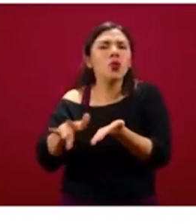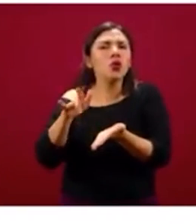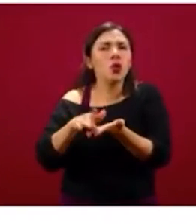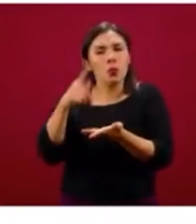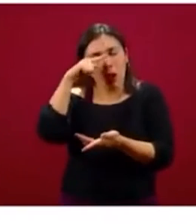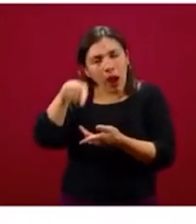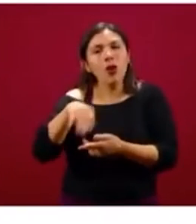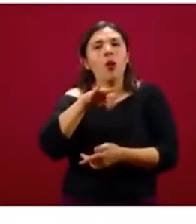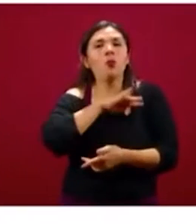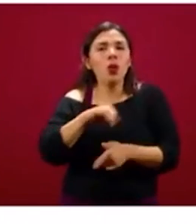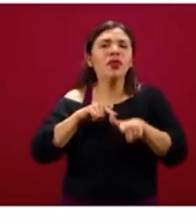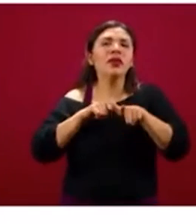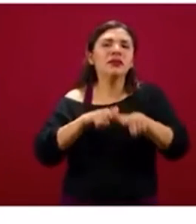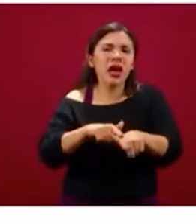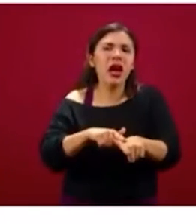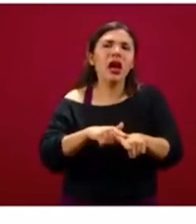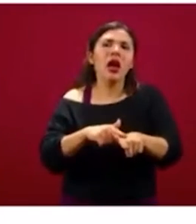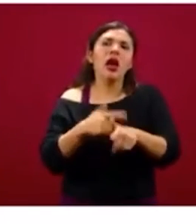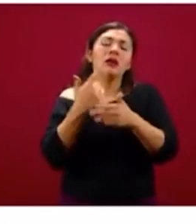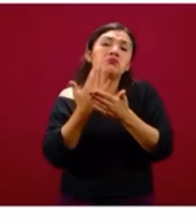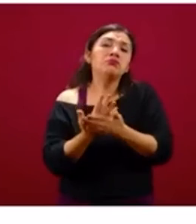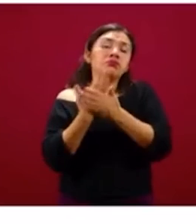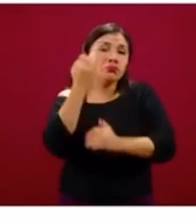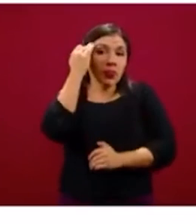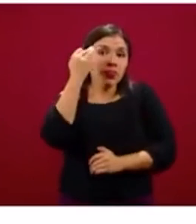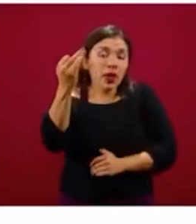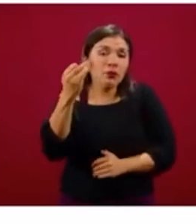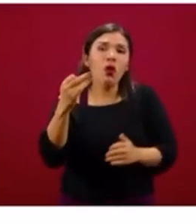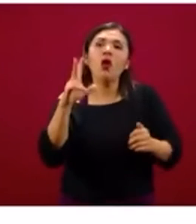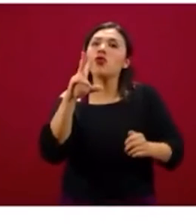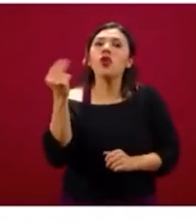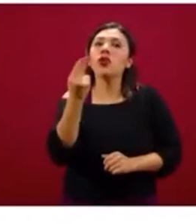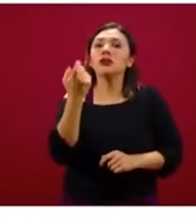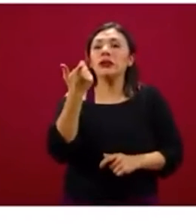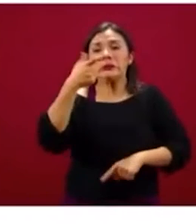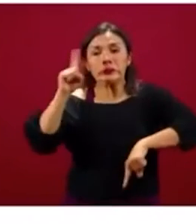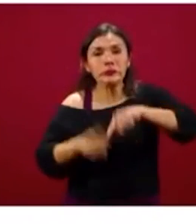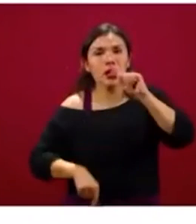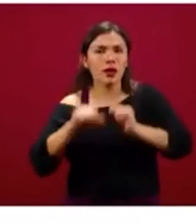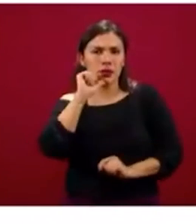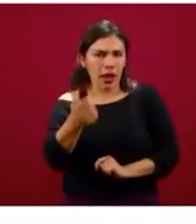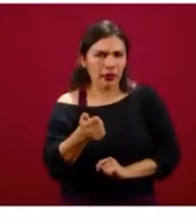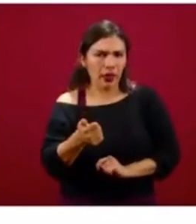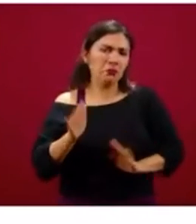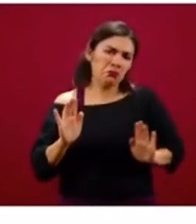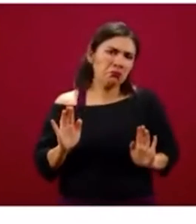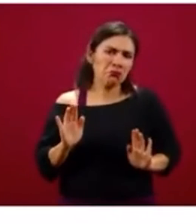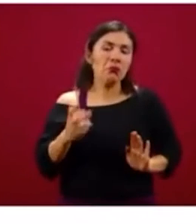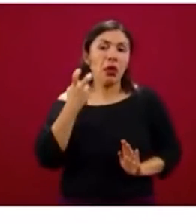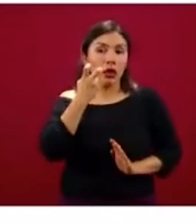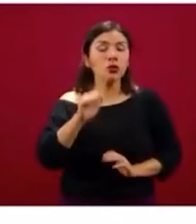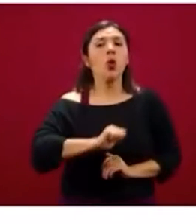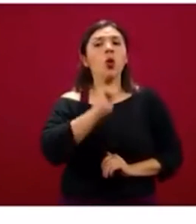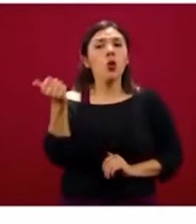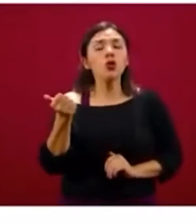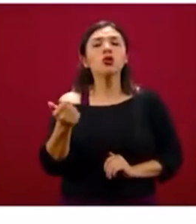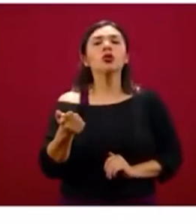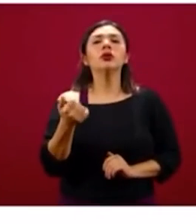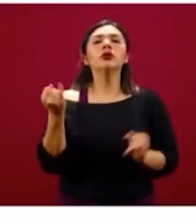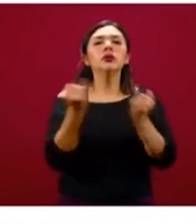le permite contender con ese tiempo sin una merma de su ingreso y por otro lado también